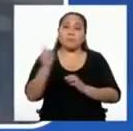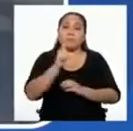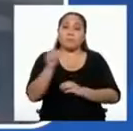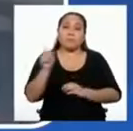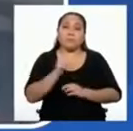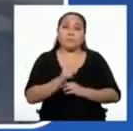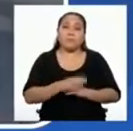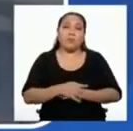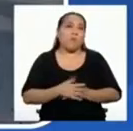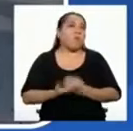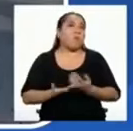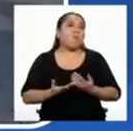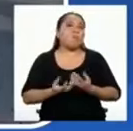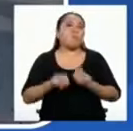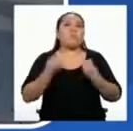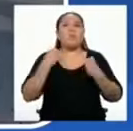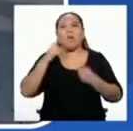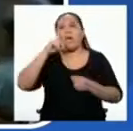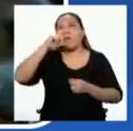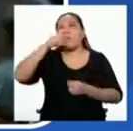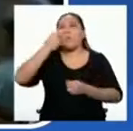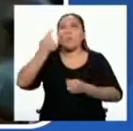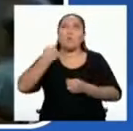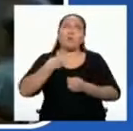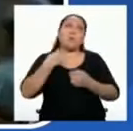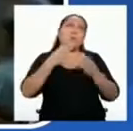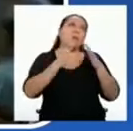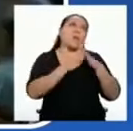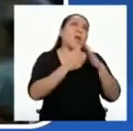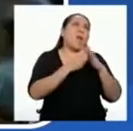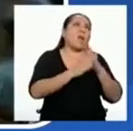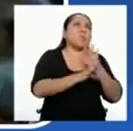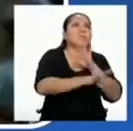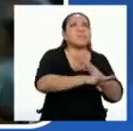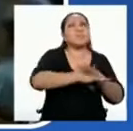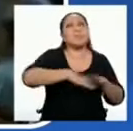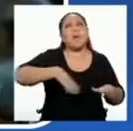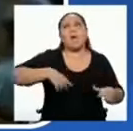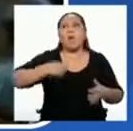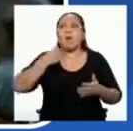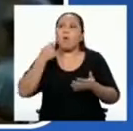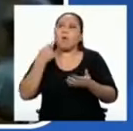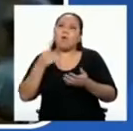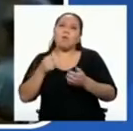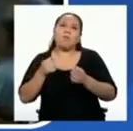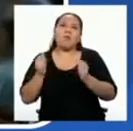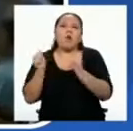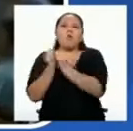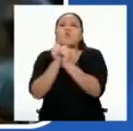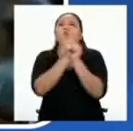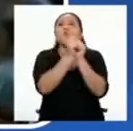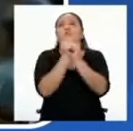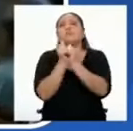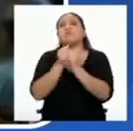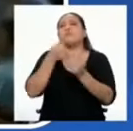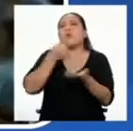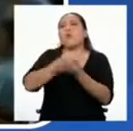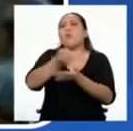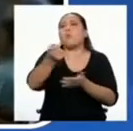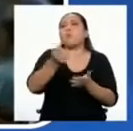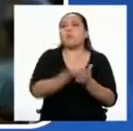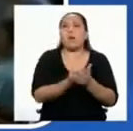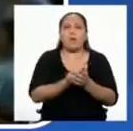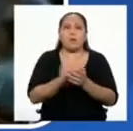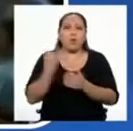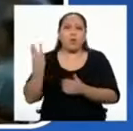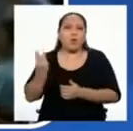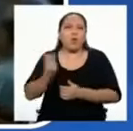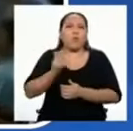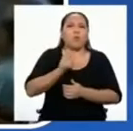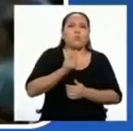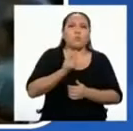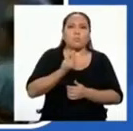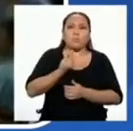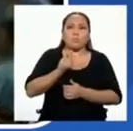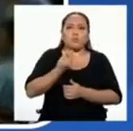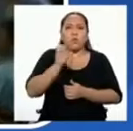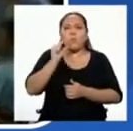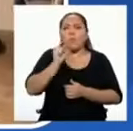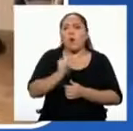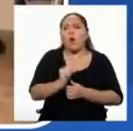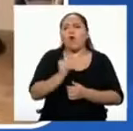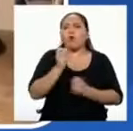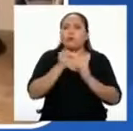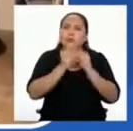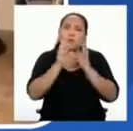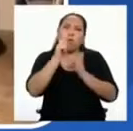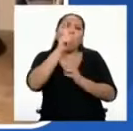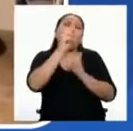se incumplan porque se aburren en sus casas, que salgan a hacer sus compras acompañados o de a poquitos en vez de comprar para varios